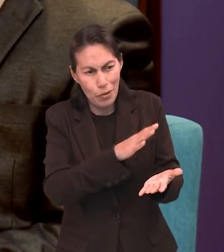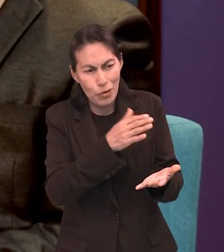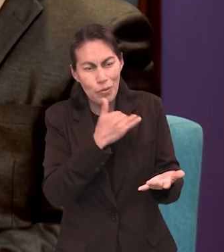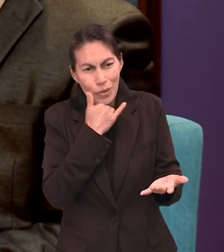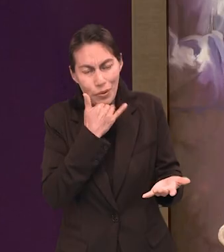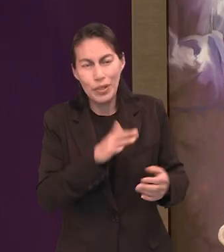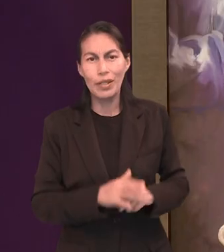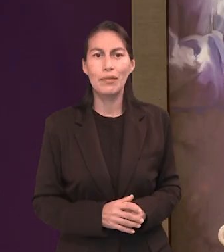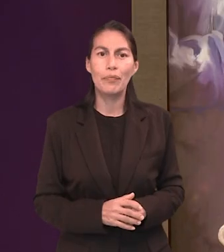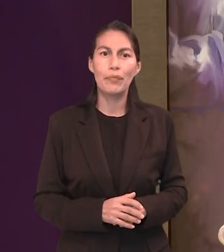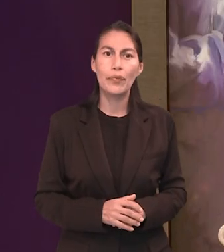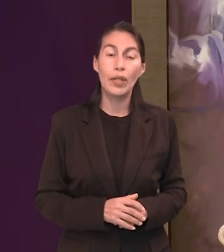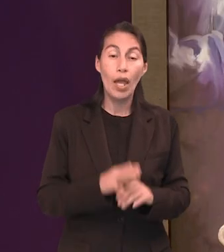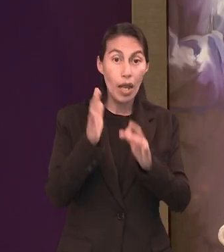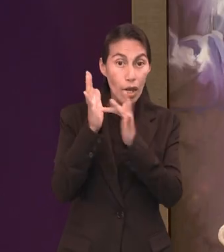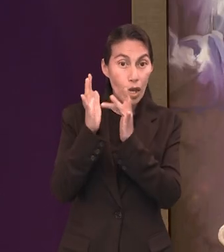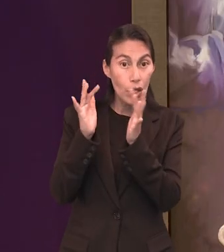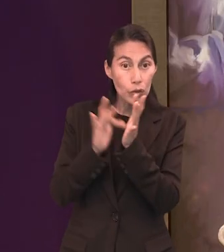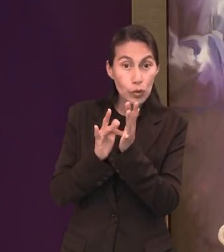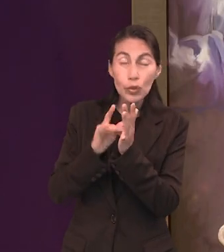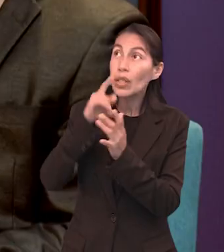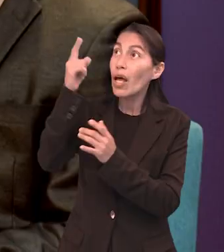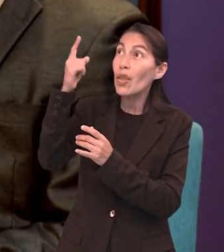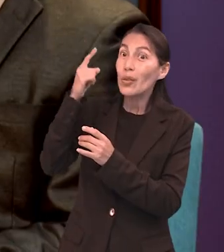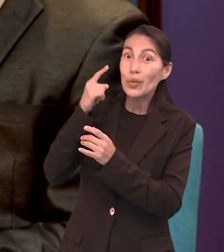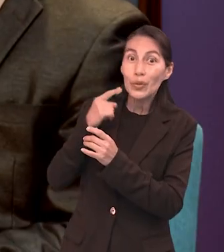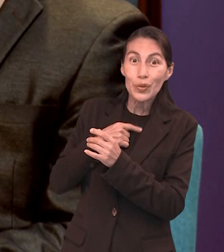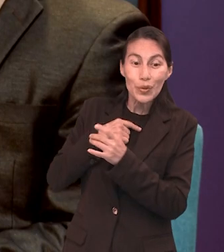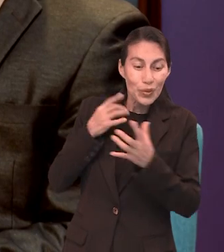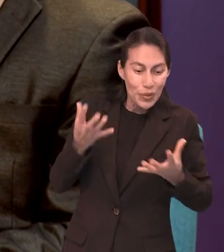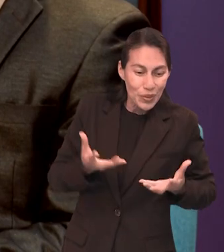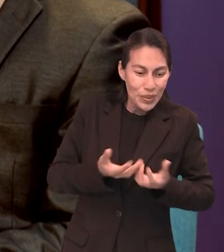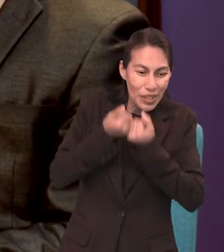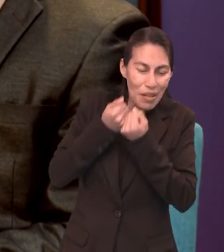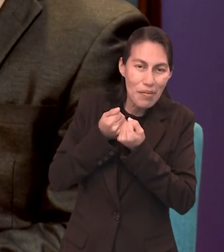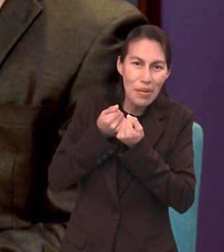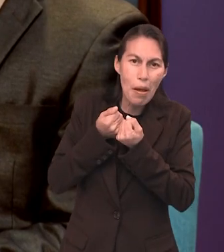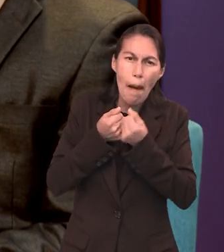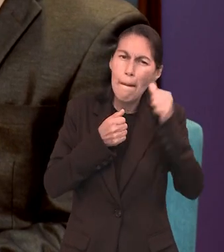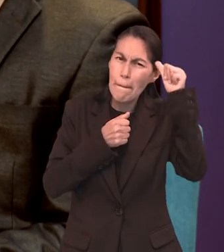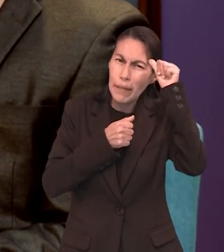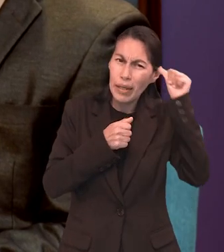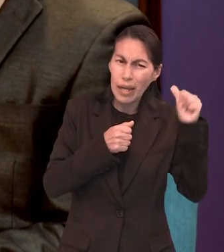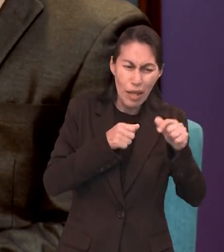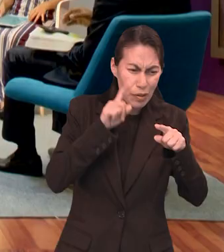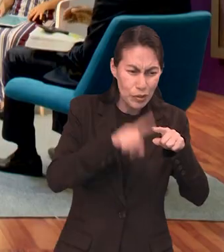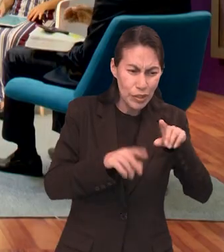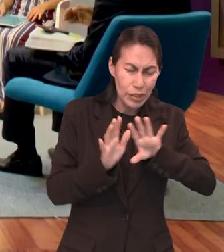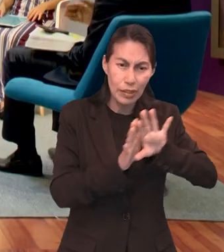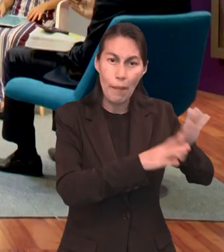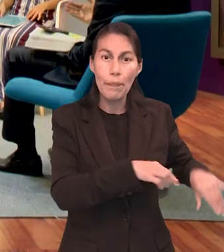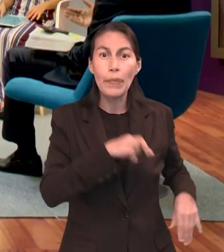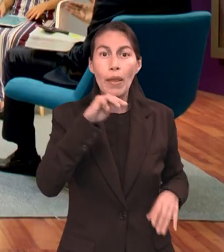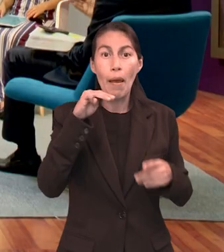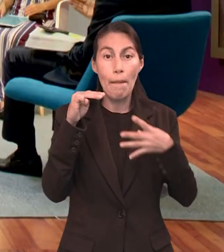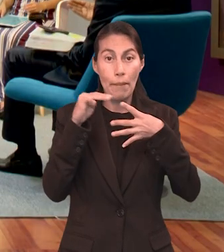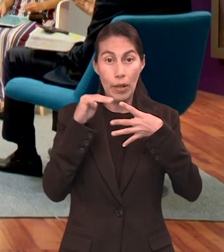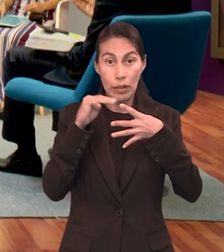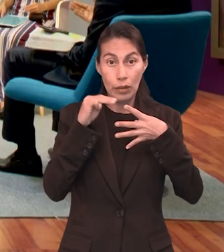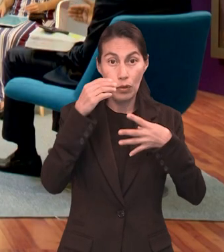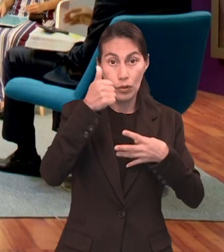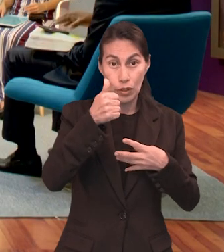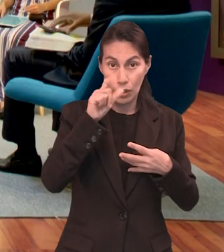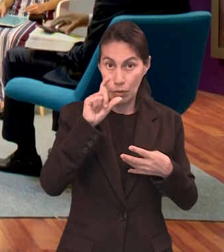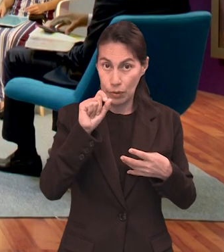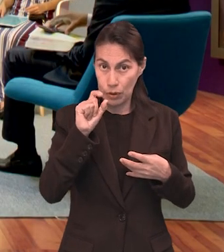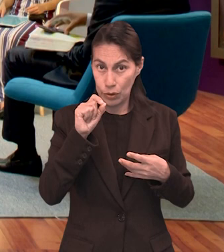nosotros vemos también se incumplió en la vida de Jesús, que nos redime de nuestros pecados. En Mateo 26,